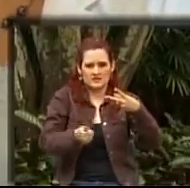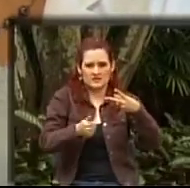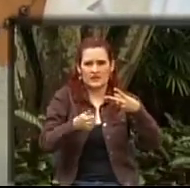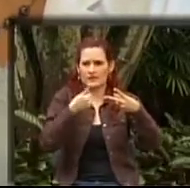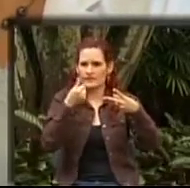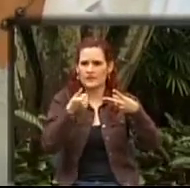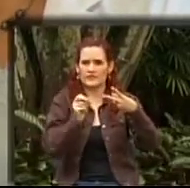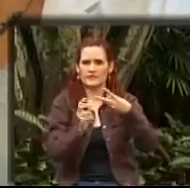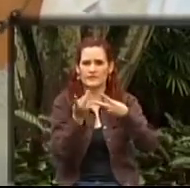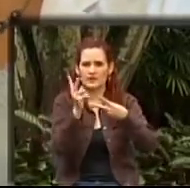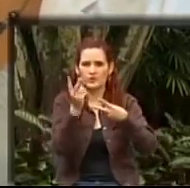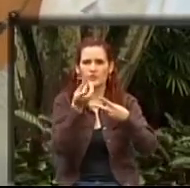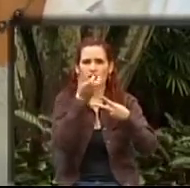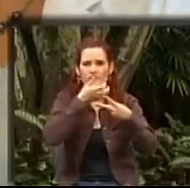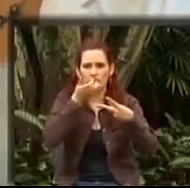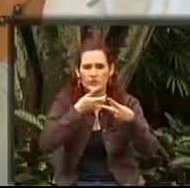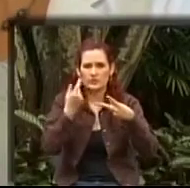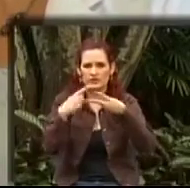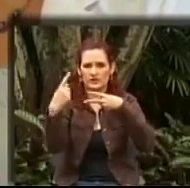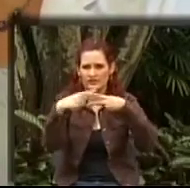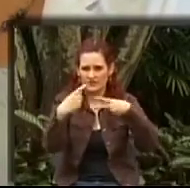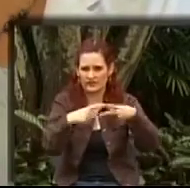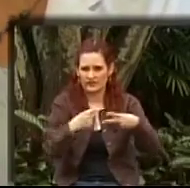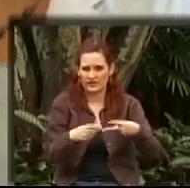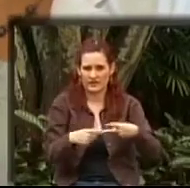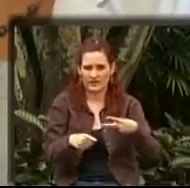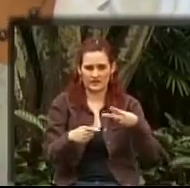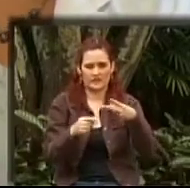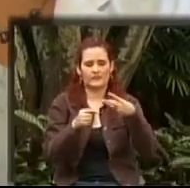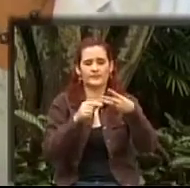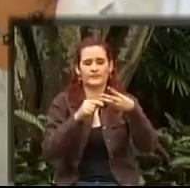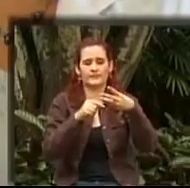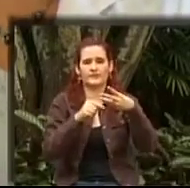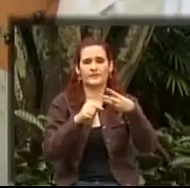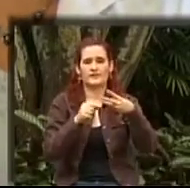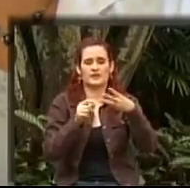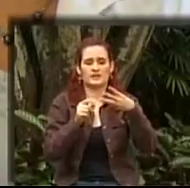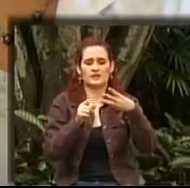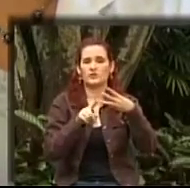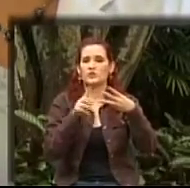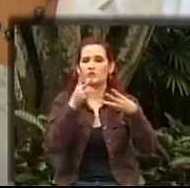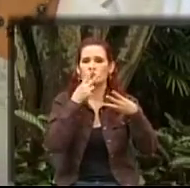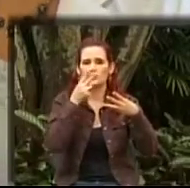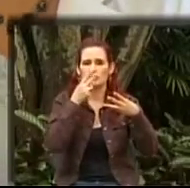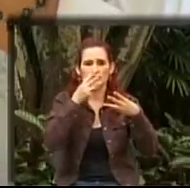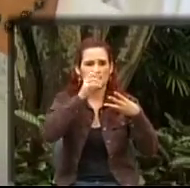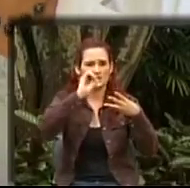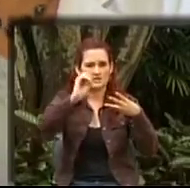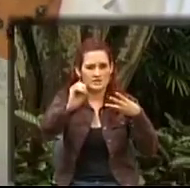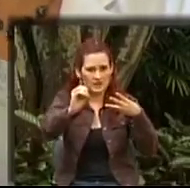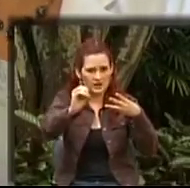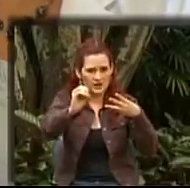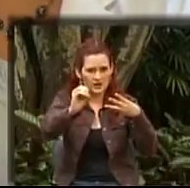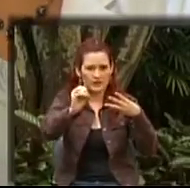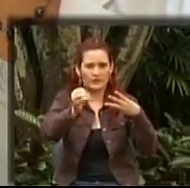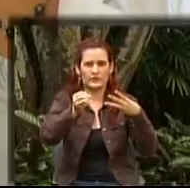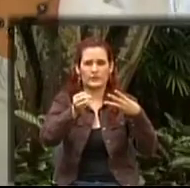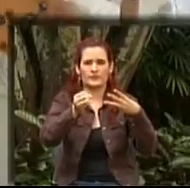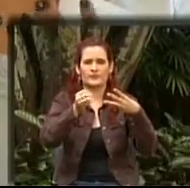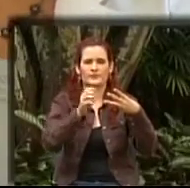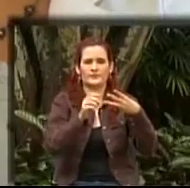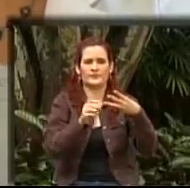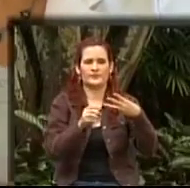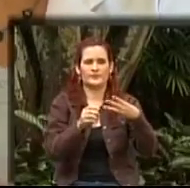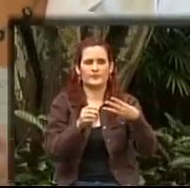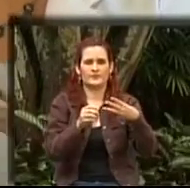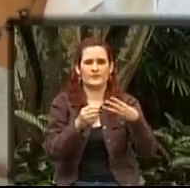través de los programas hemos ido haciendo énfasis en eso, claro. No consumir tabaco, hacer que